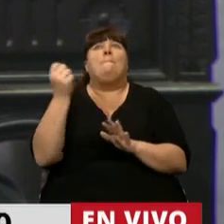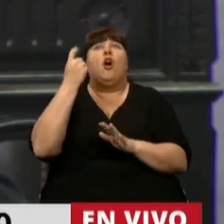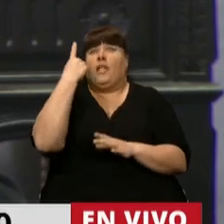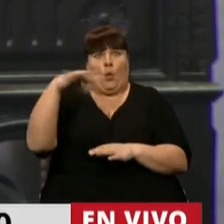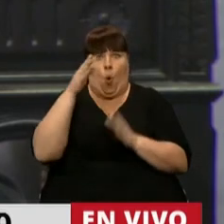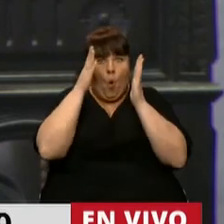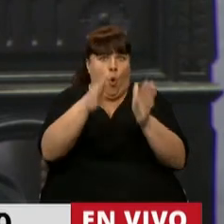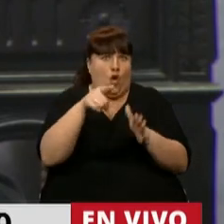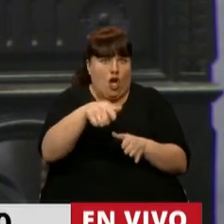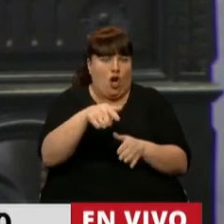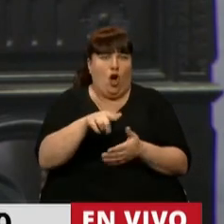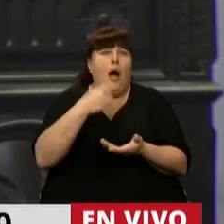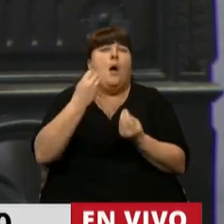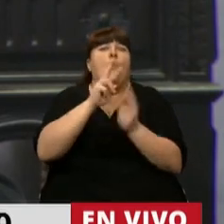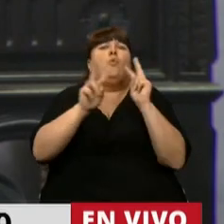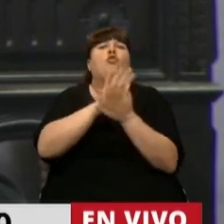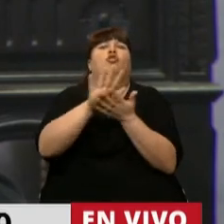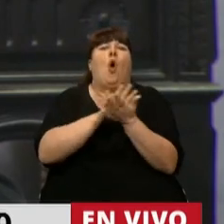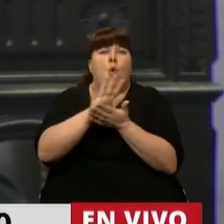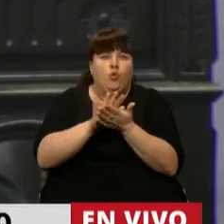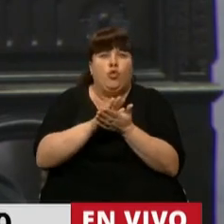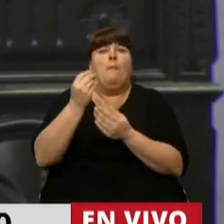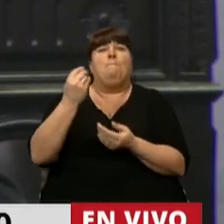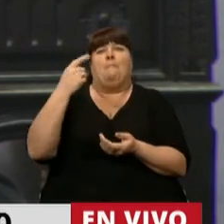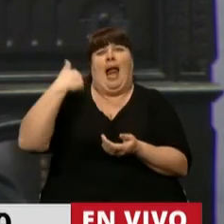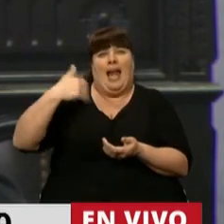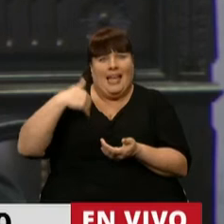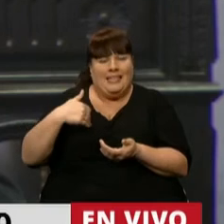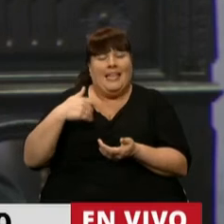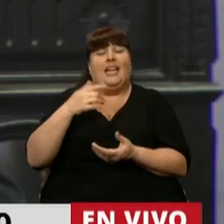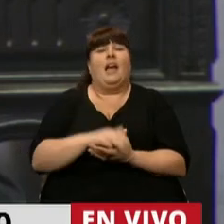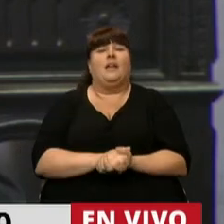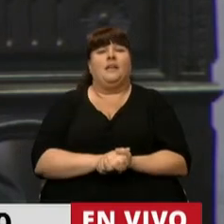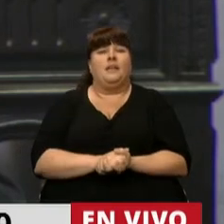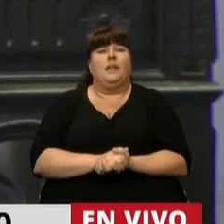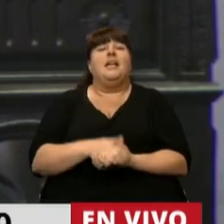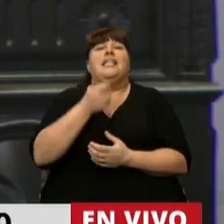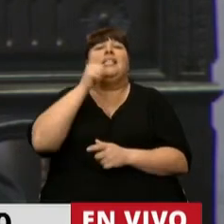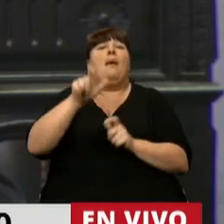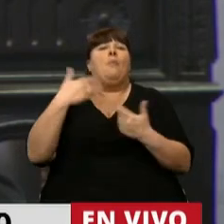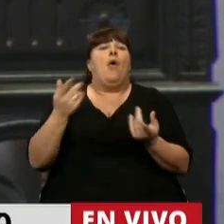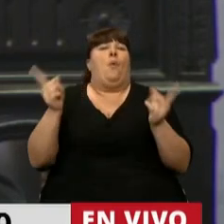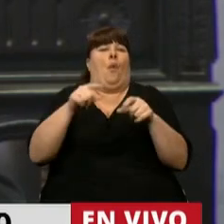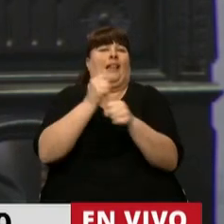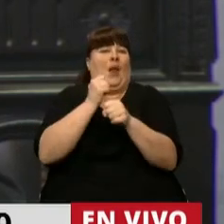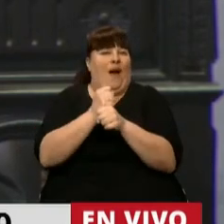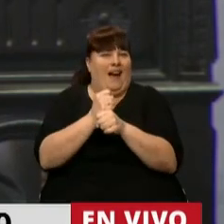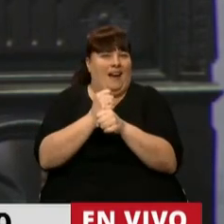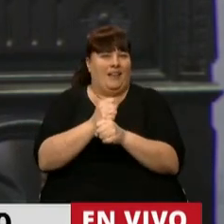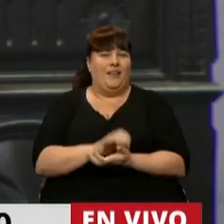importante que esta solución que se le dé a un país la posibilidad que la gente vuelva a trabajar.